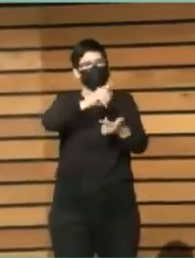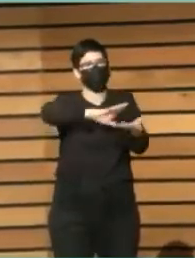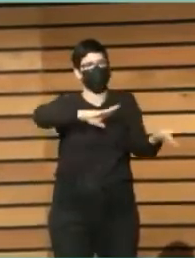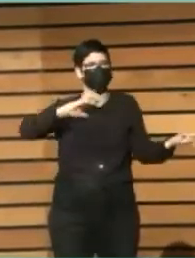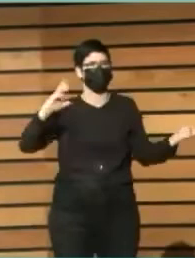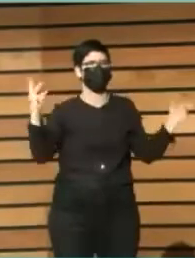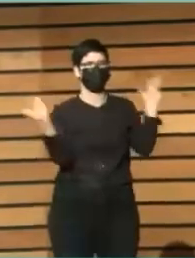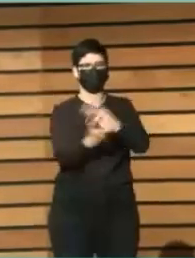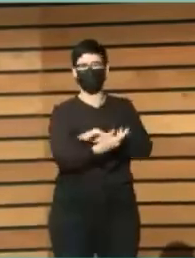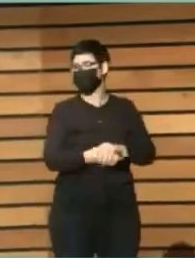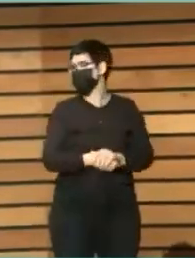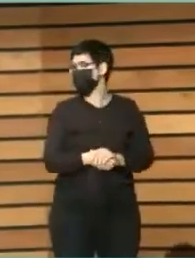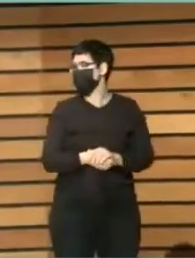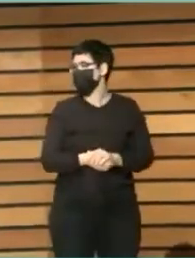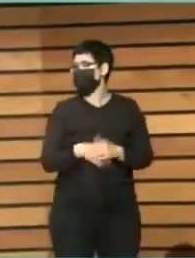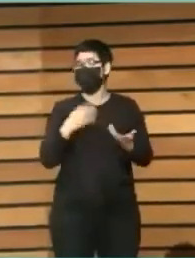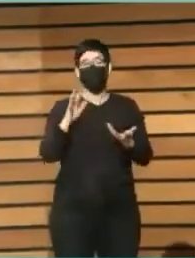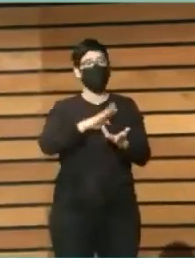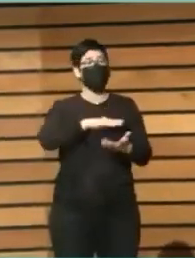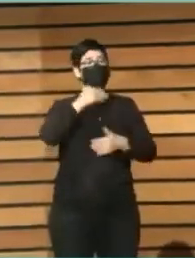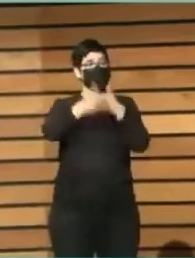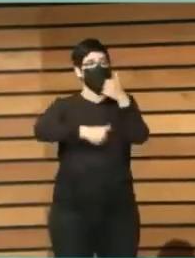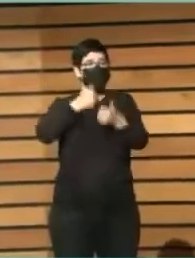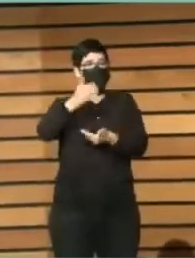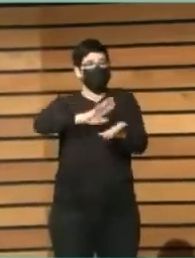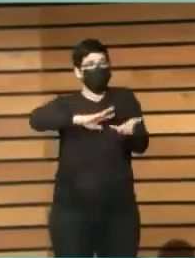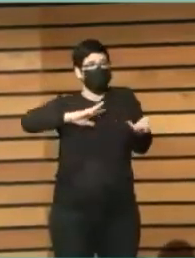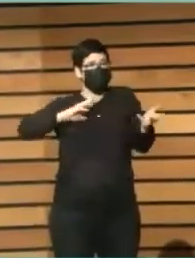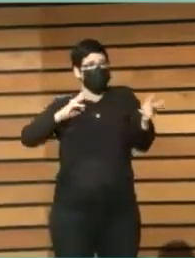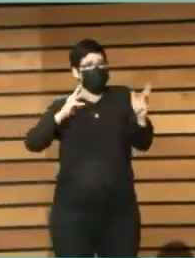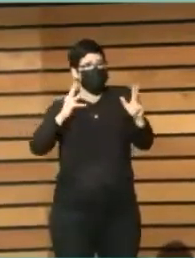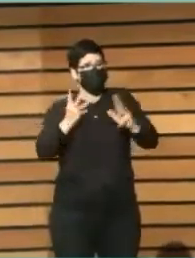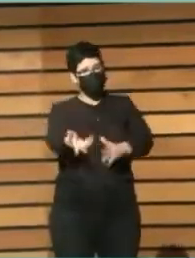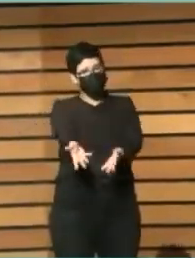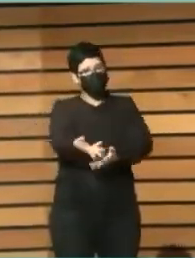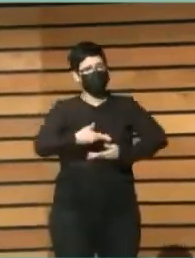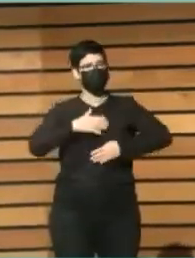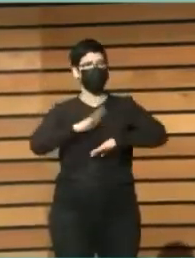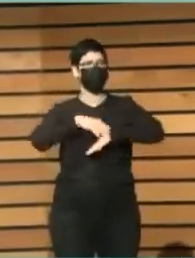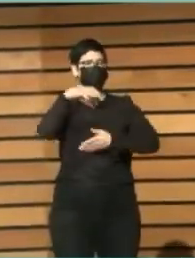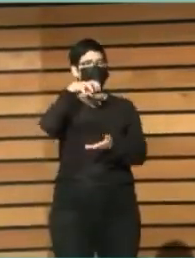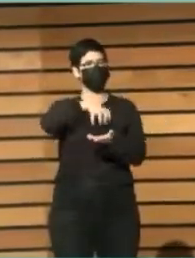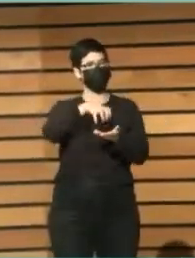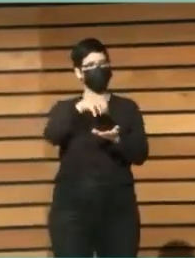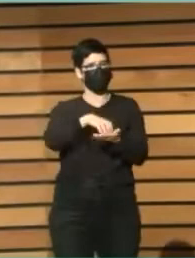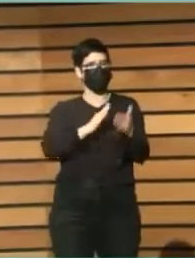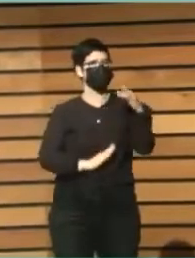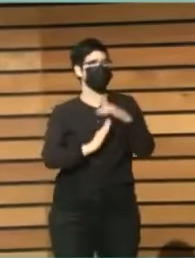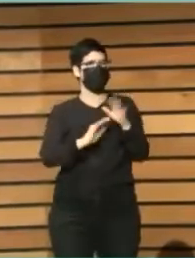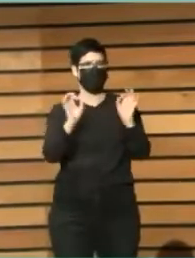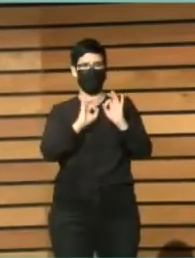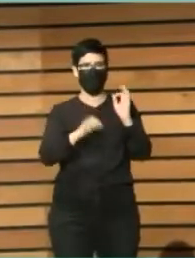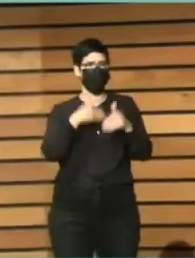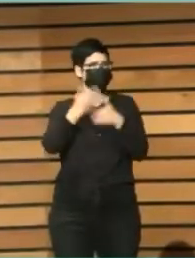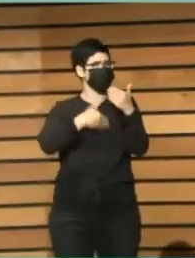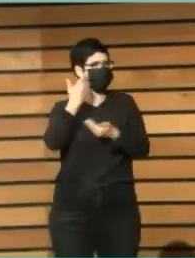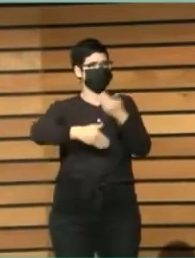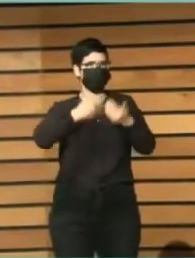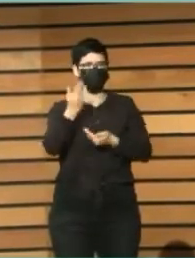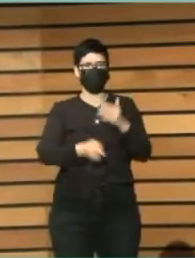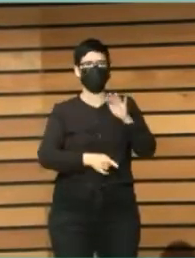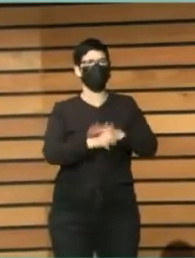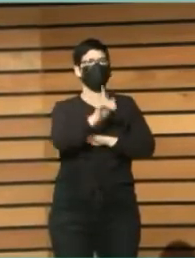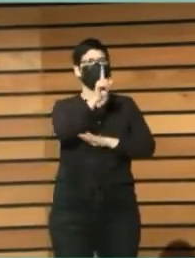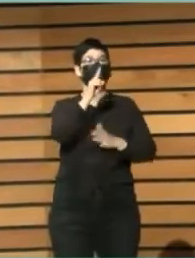Que este proceso nos haga que la Mediateca no se pare, que siga siendo siempre un